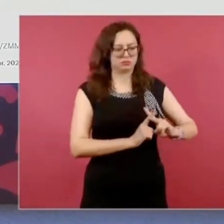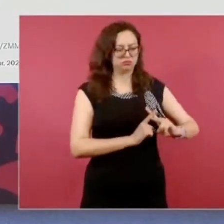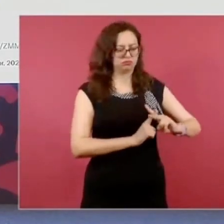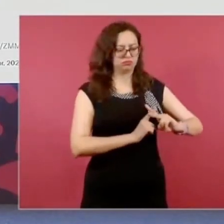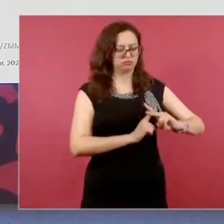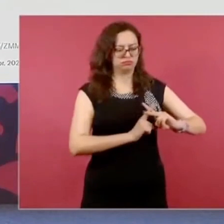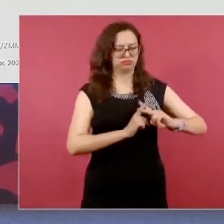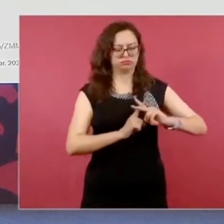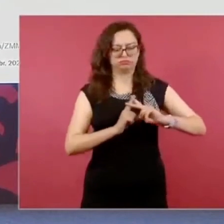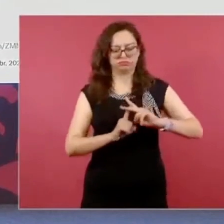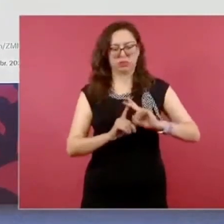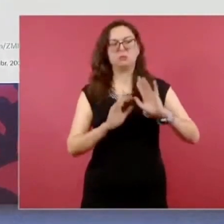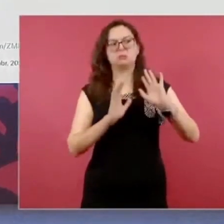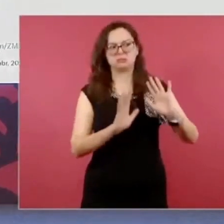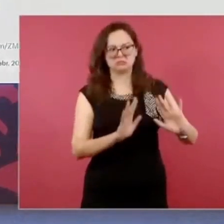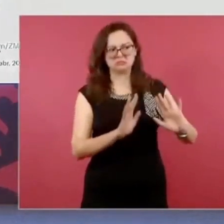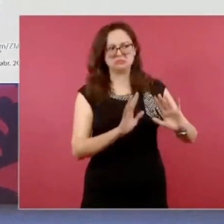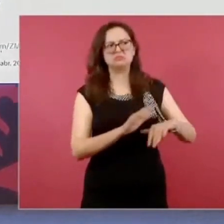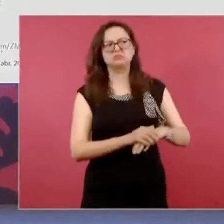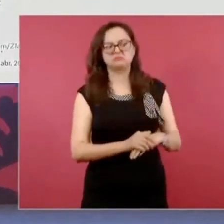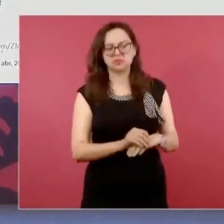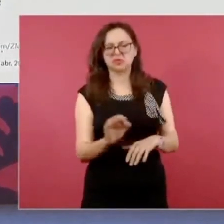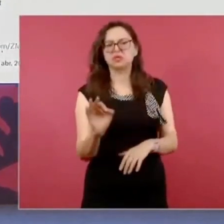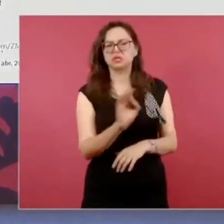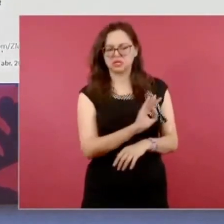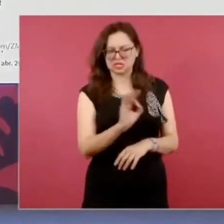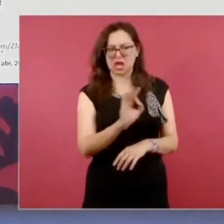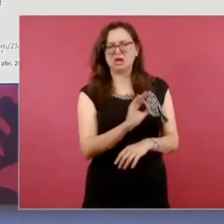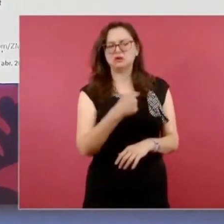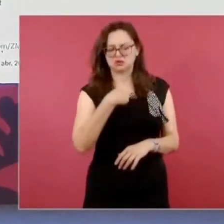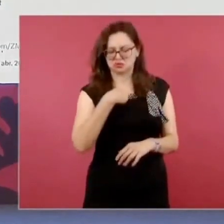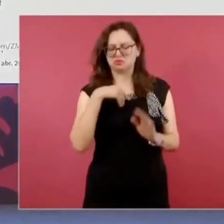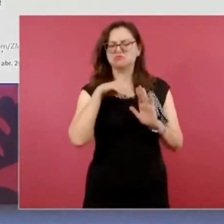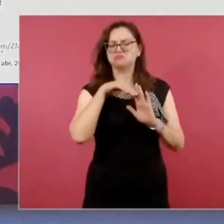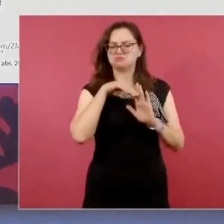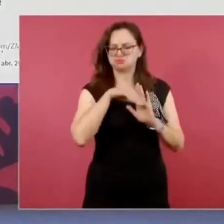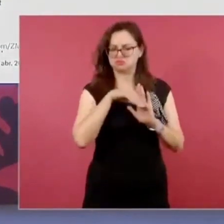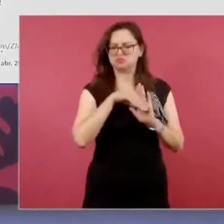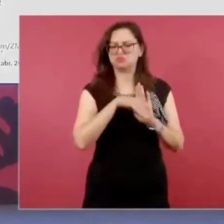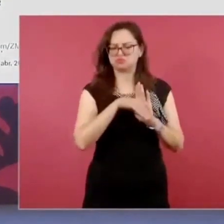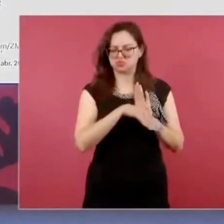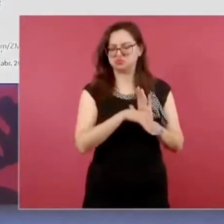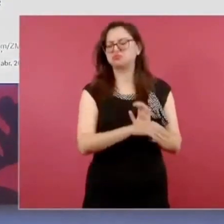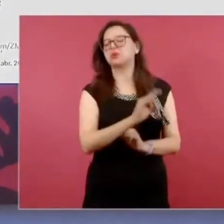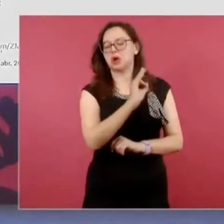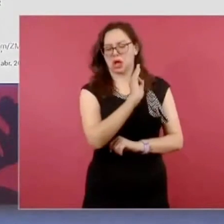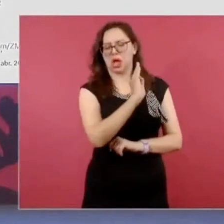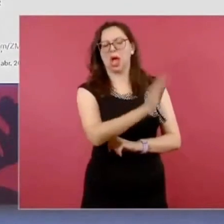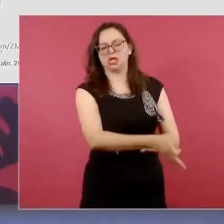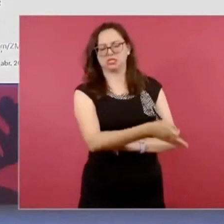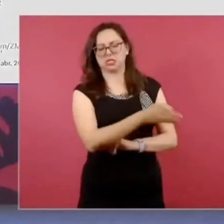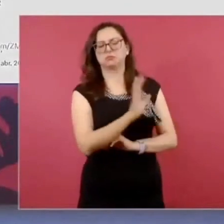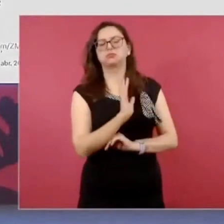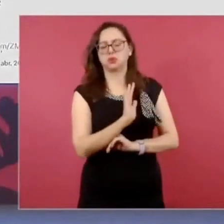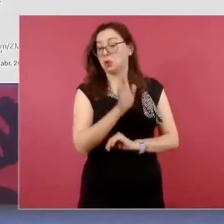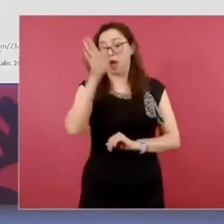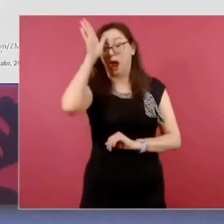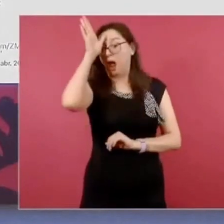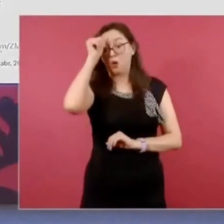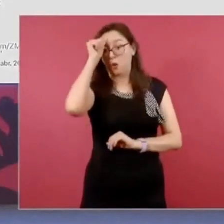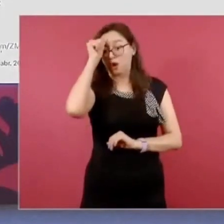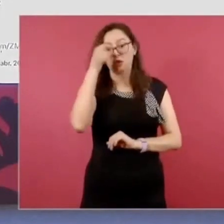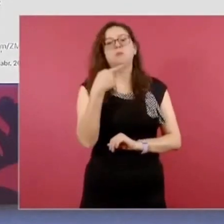terminar, aún aceptando sin conceder la encuesta